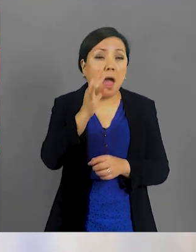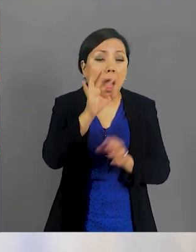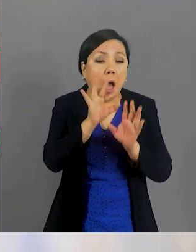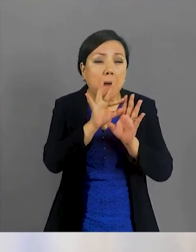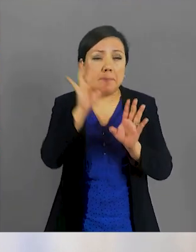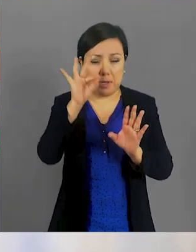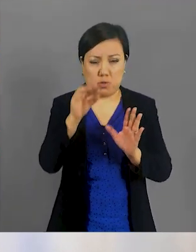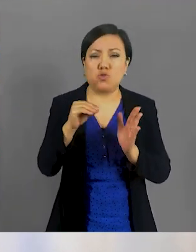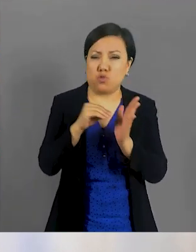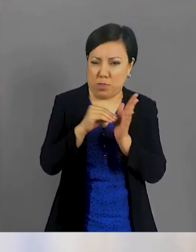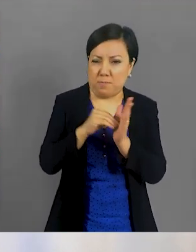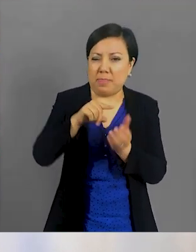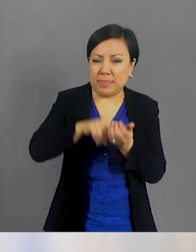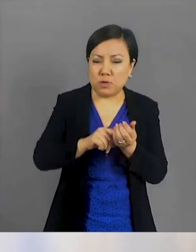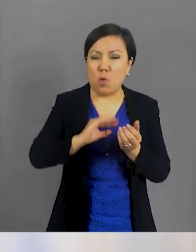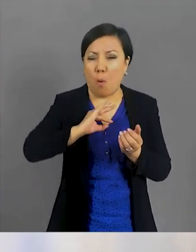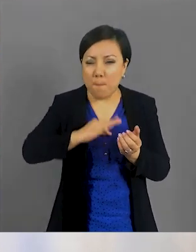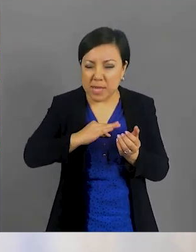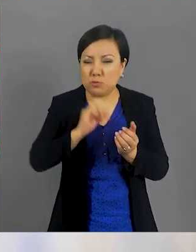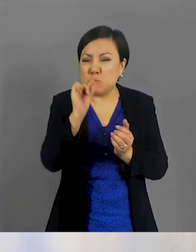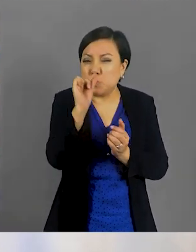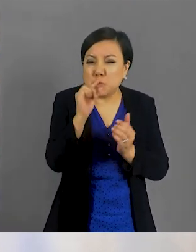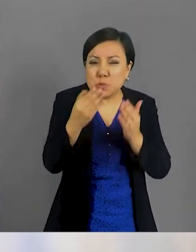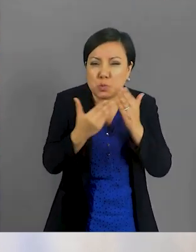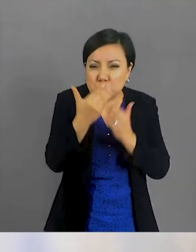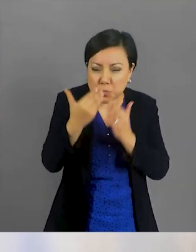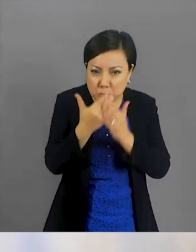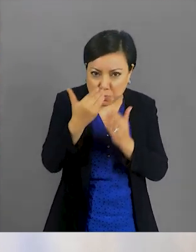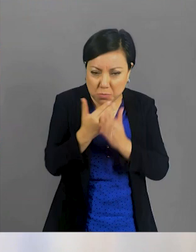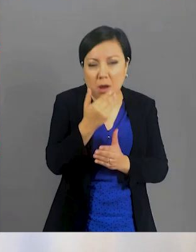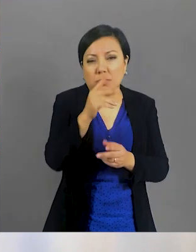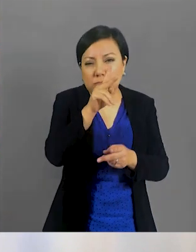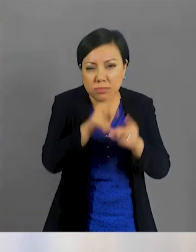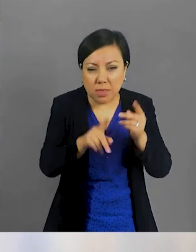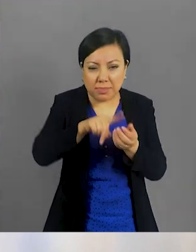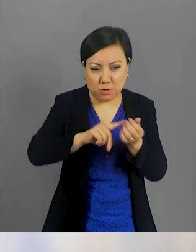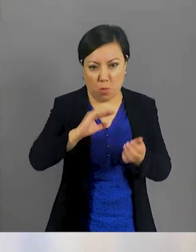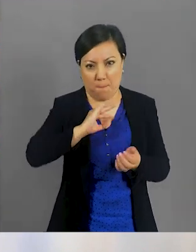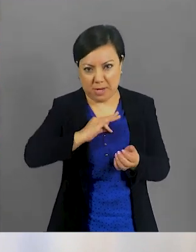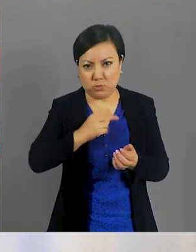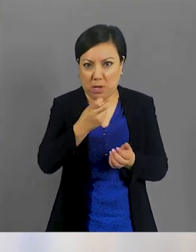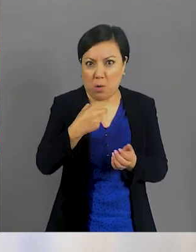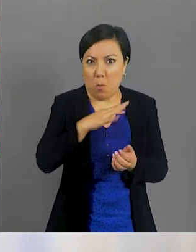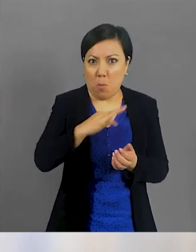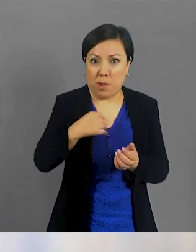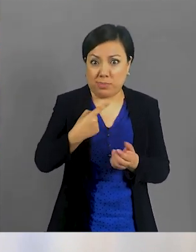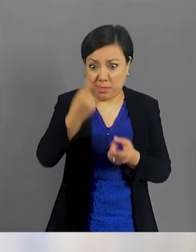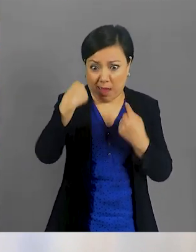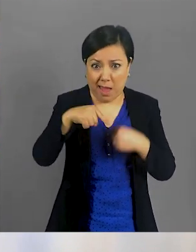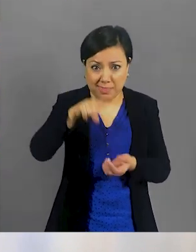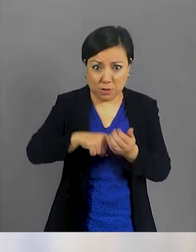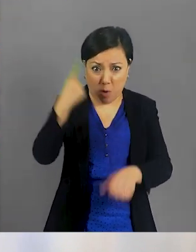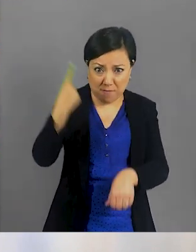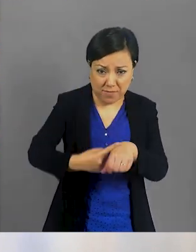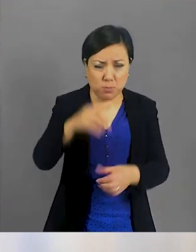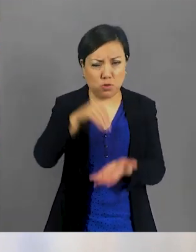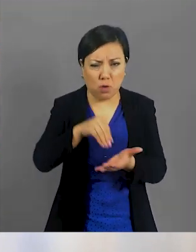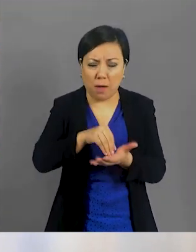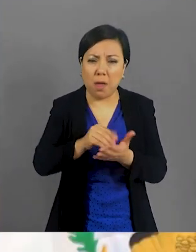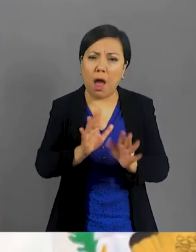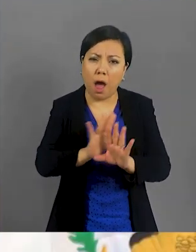resultado positivo, pues esta prueba detecta incluso residuos y fragmentos del virus, lo cual no significa que seas portador de la enfermedad.